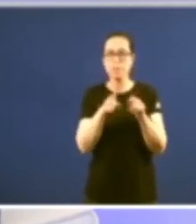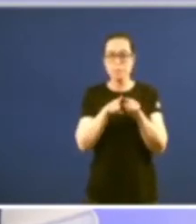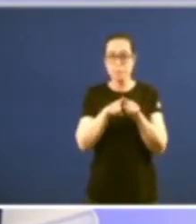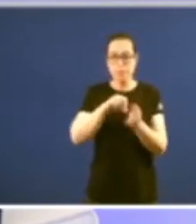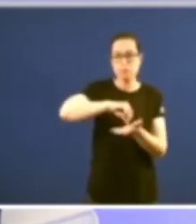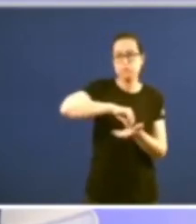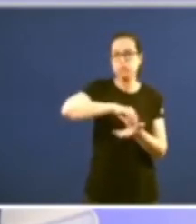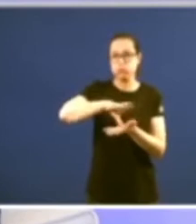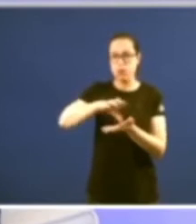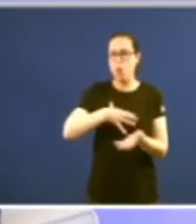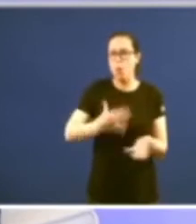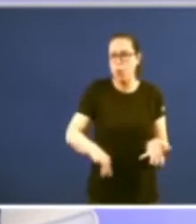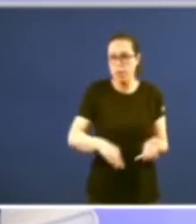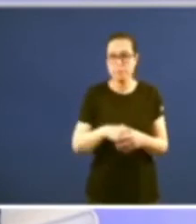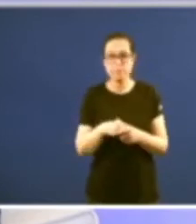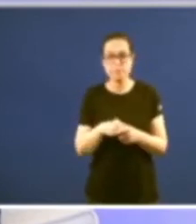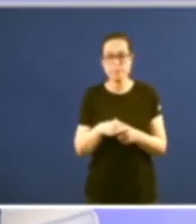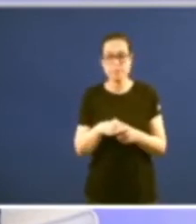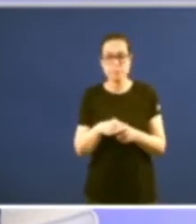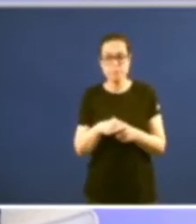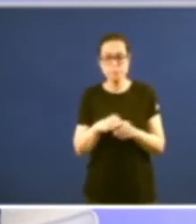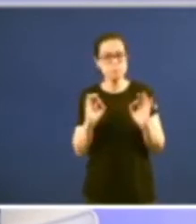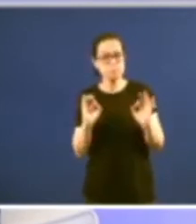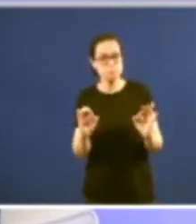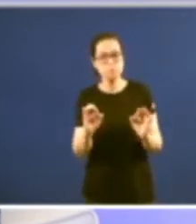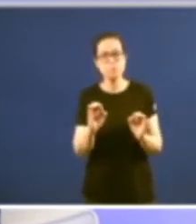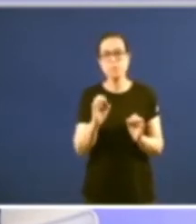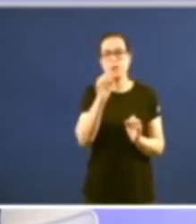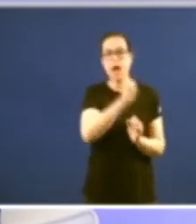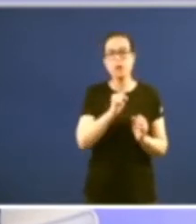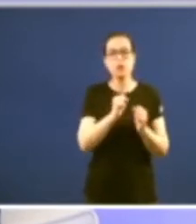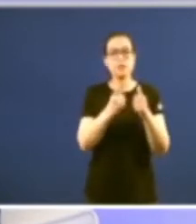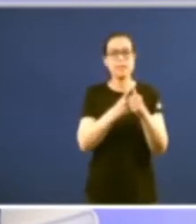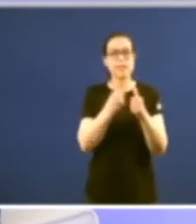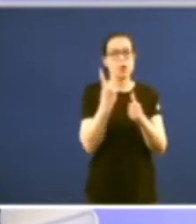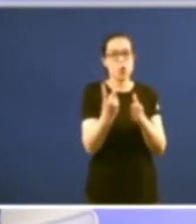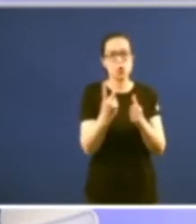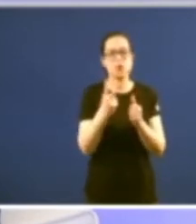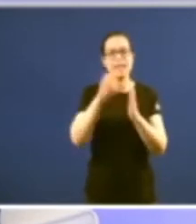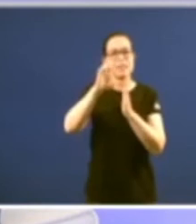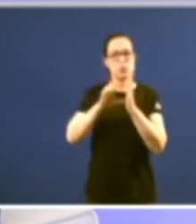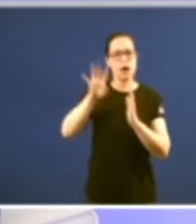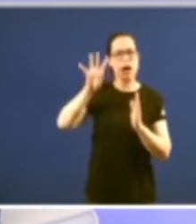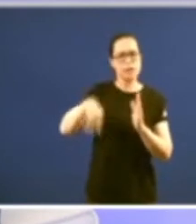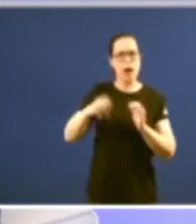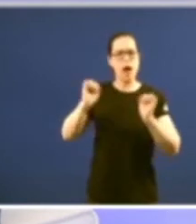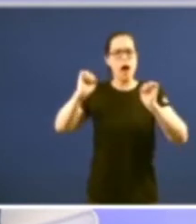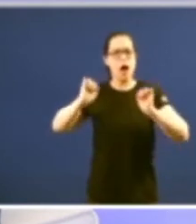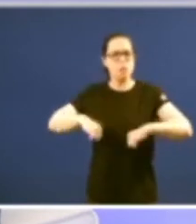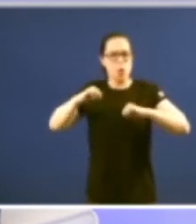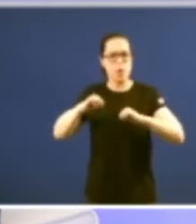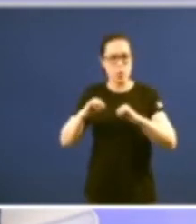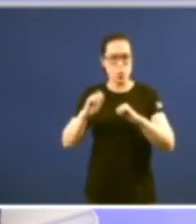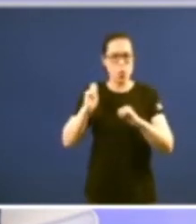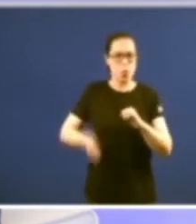descentralize e efectivamente no 32 se aproba o Estatuto Catalán moito antes que